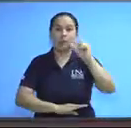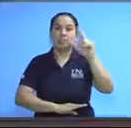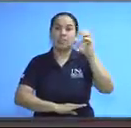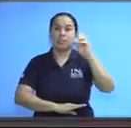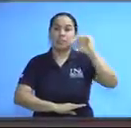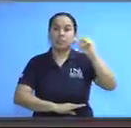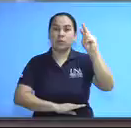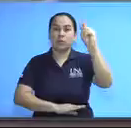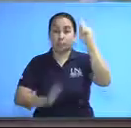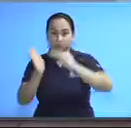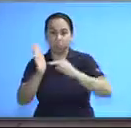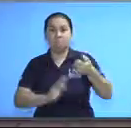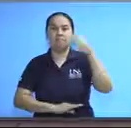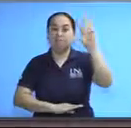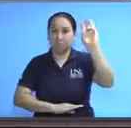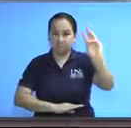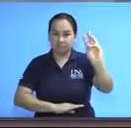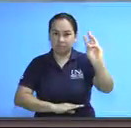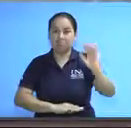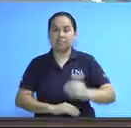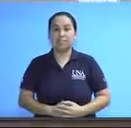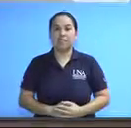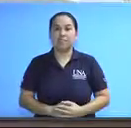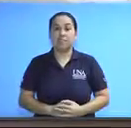jueves 30 de junio del 2016.